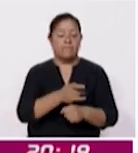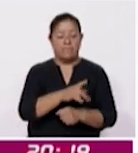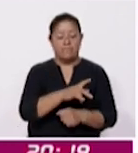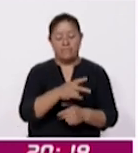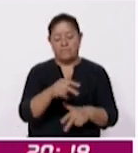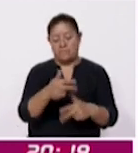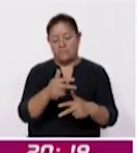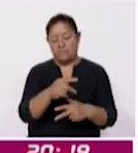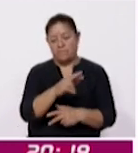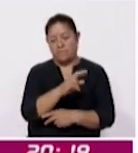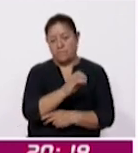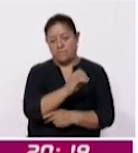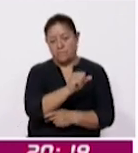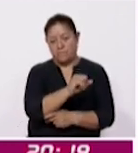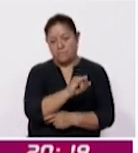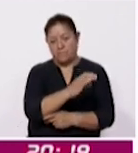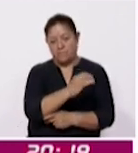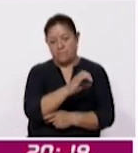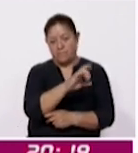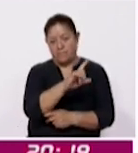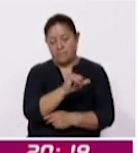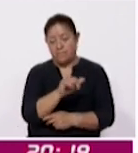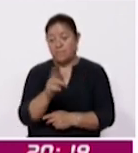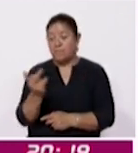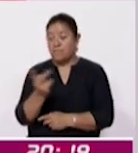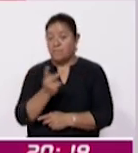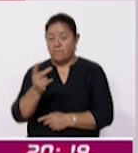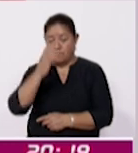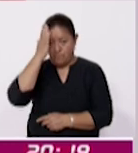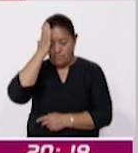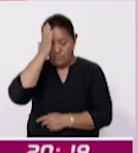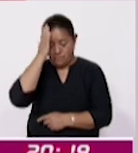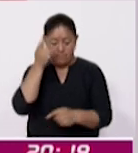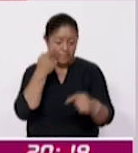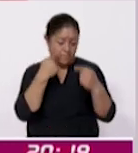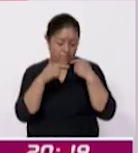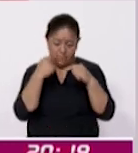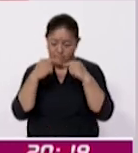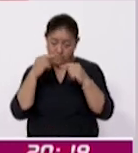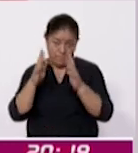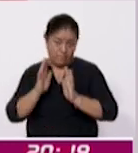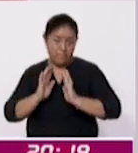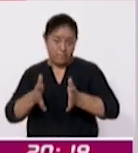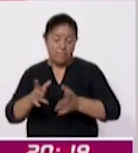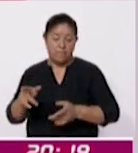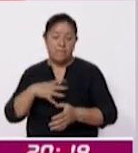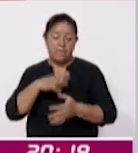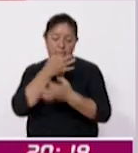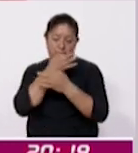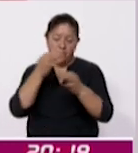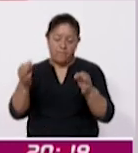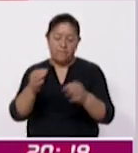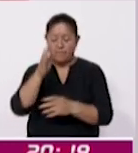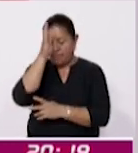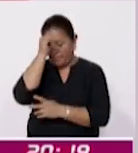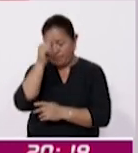Isela Rodríguez. Aunque autoridades de ambos gobiernos ya han tenido algunas conversaciones, con la publicación del acuerdo en el Diario Oficial de la Federación,